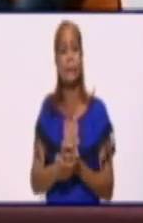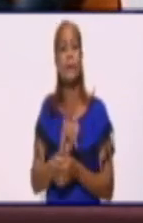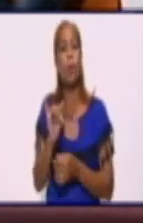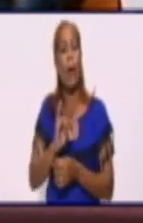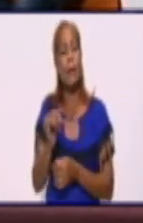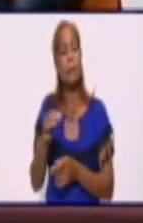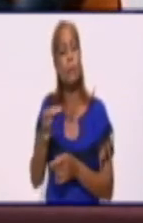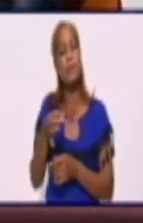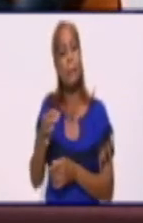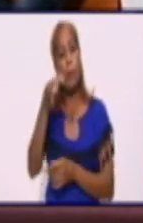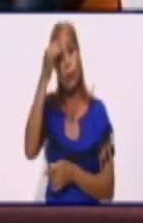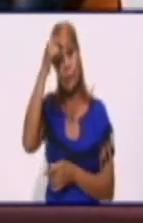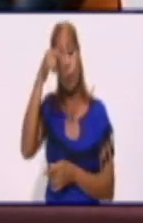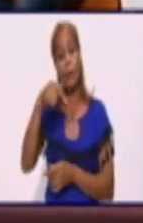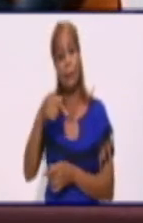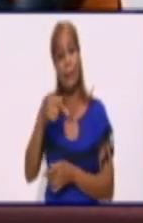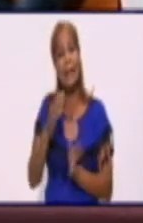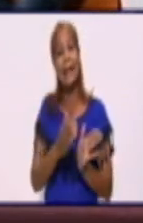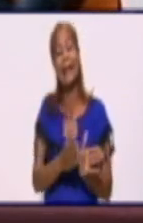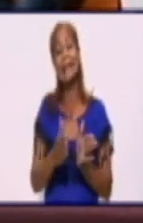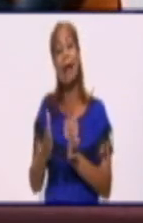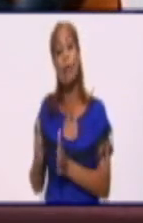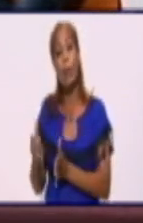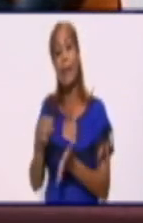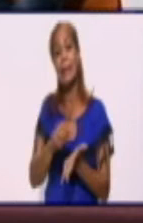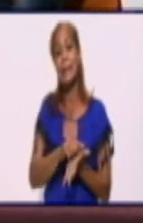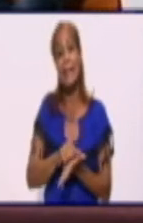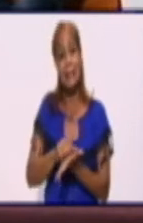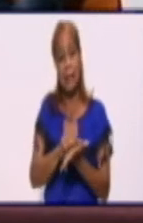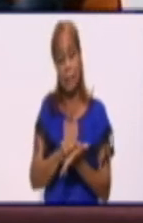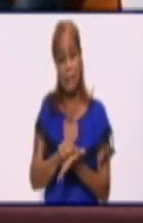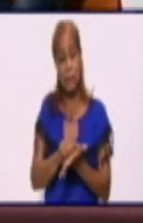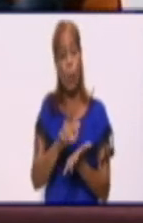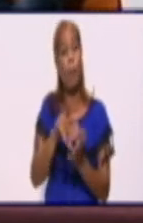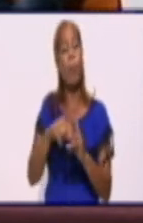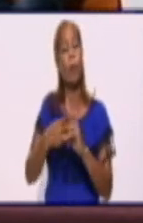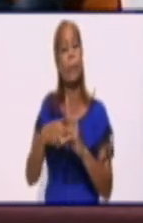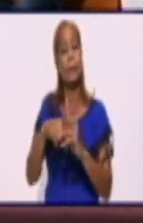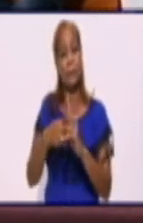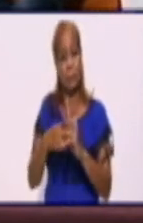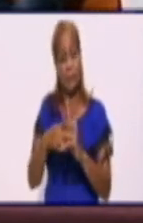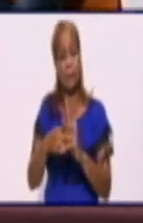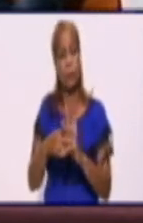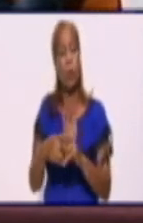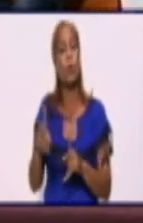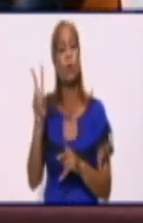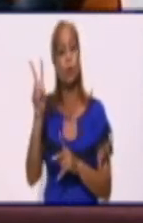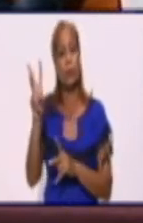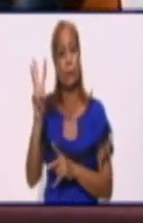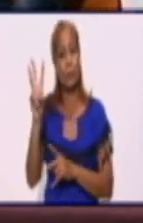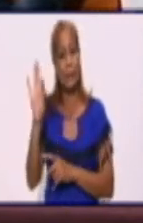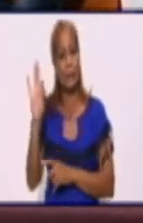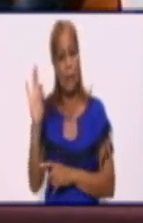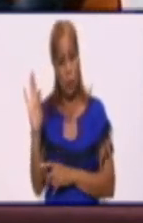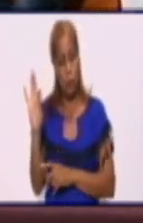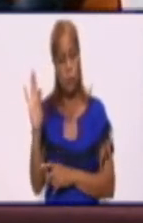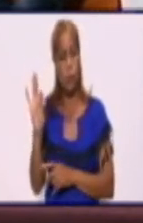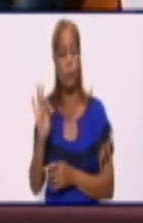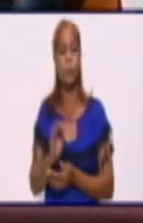nuestra provincia. Están fuera de servicio por mantenimiento, 438 megawatt de potencia.